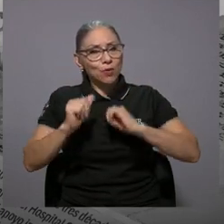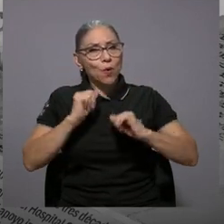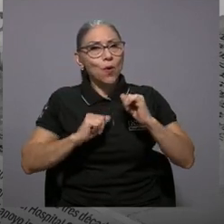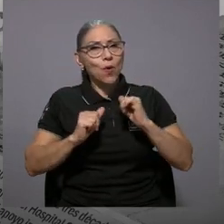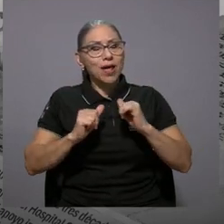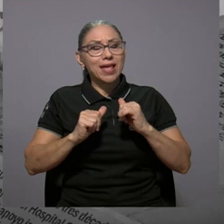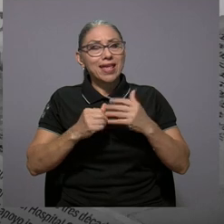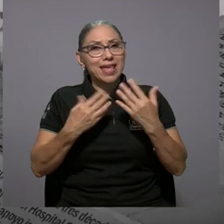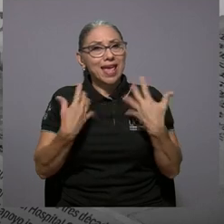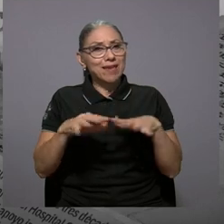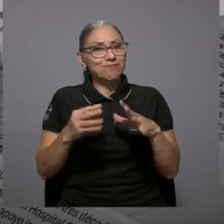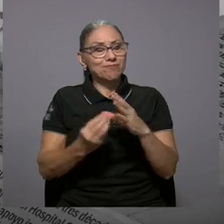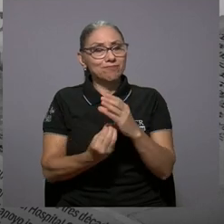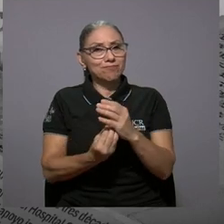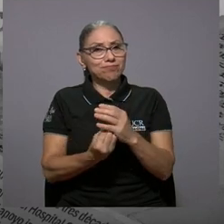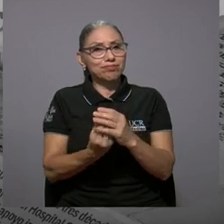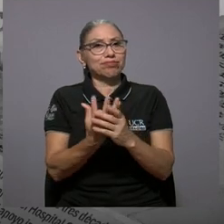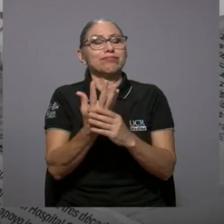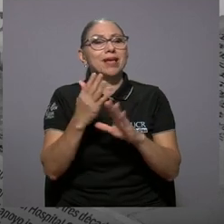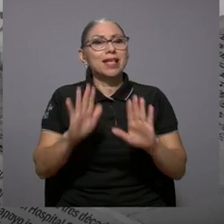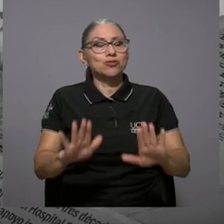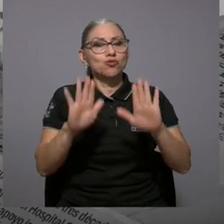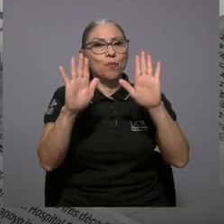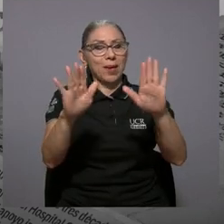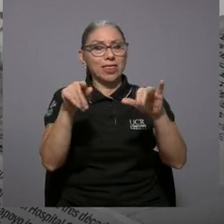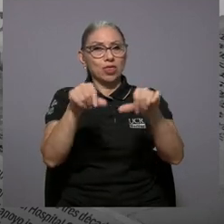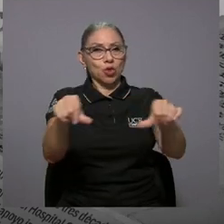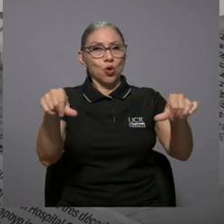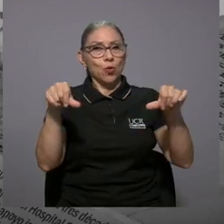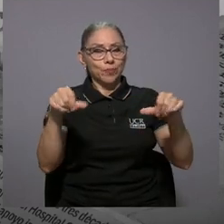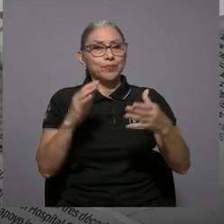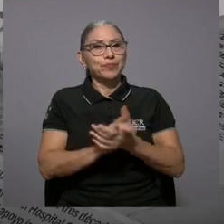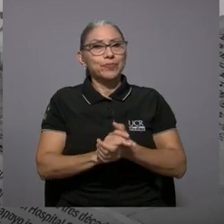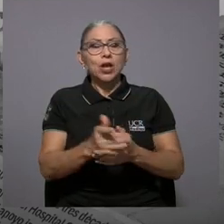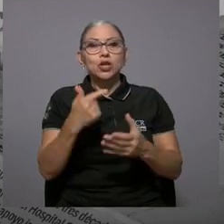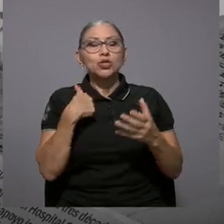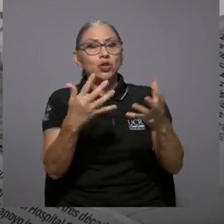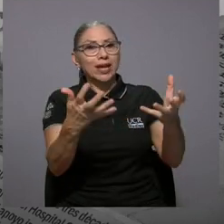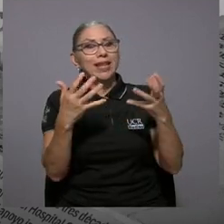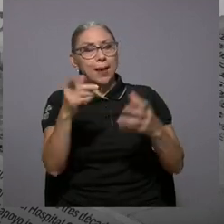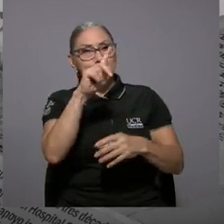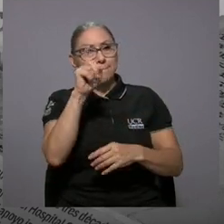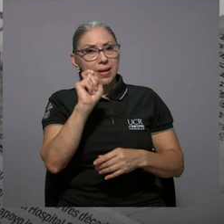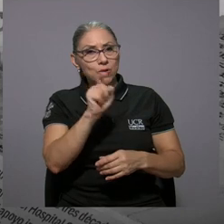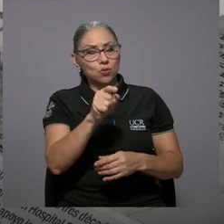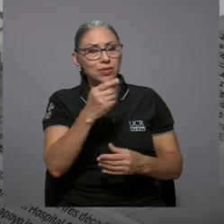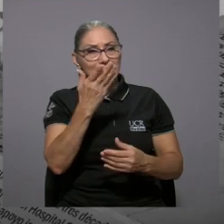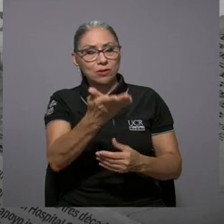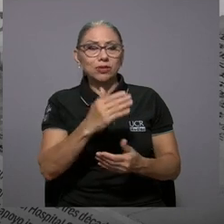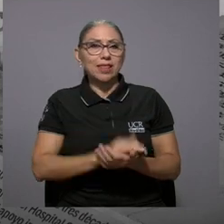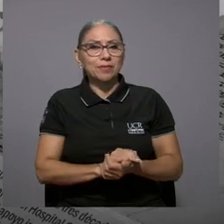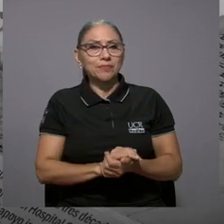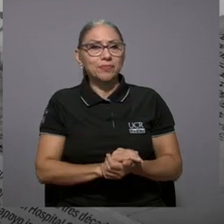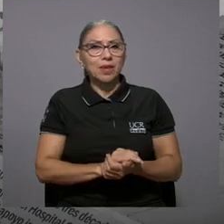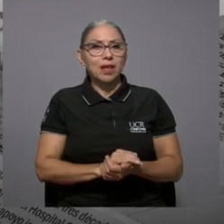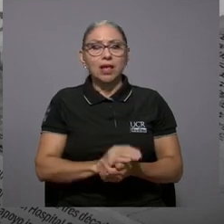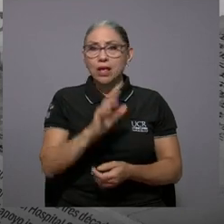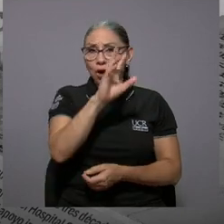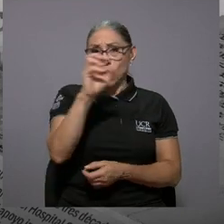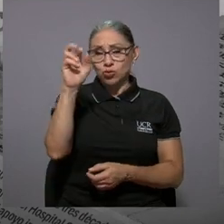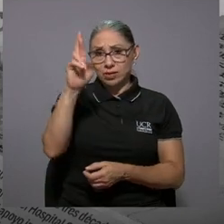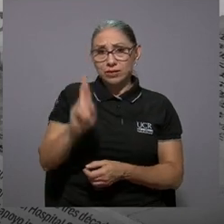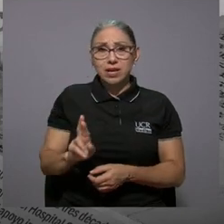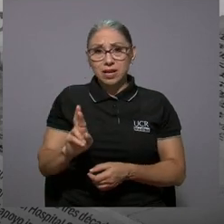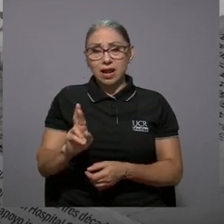del teatro que vienen a darle un florecimiento estupendo. Dicho eso, yo